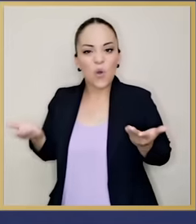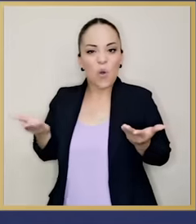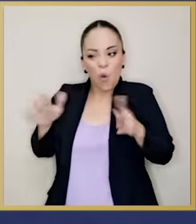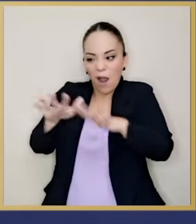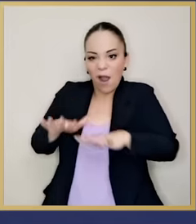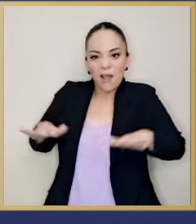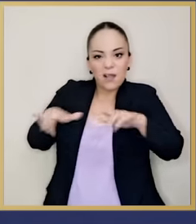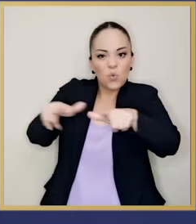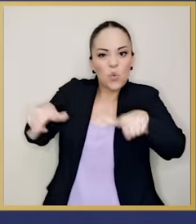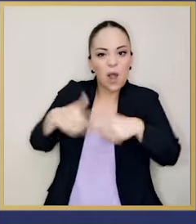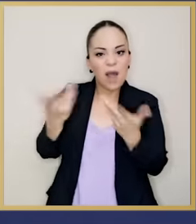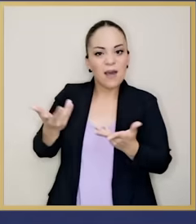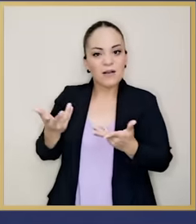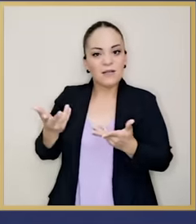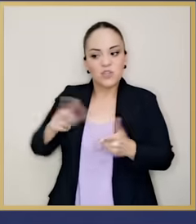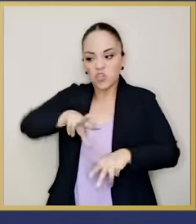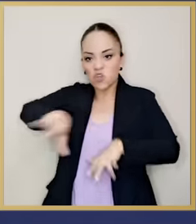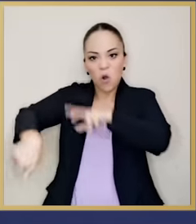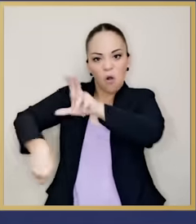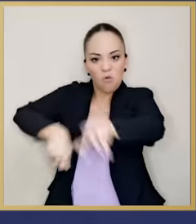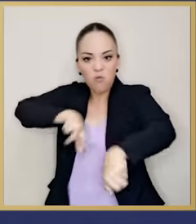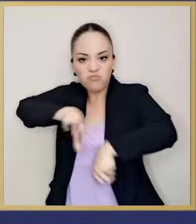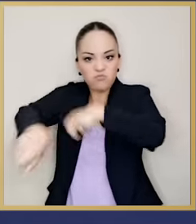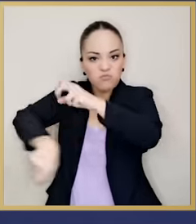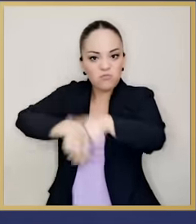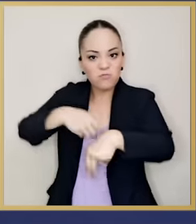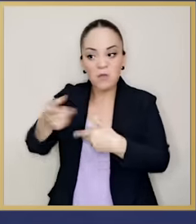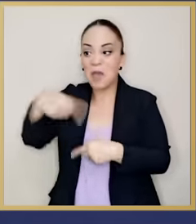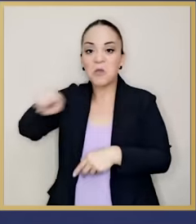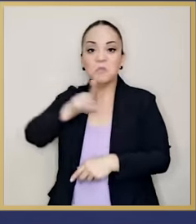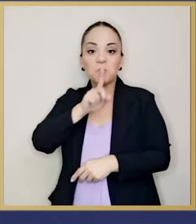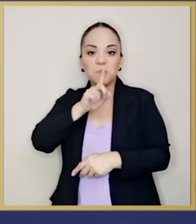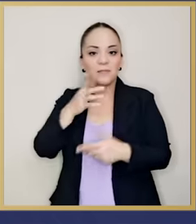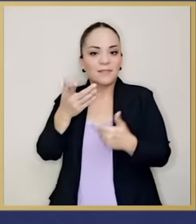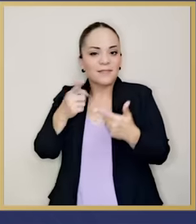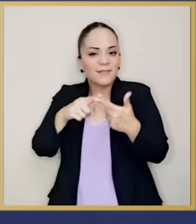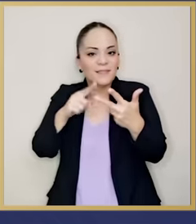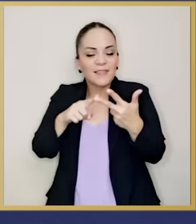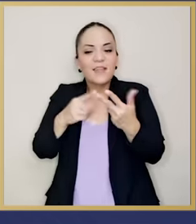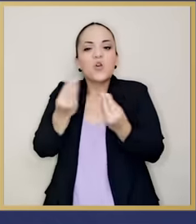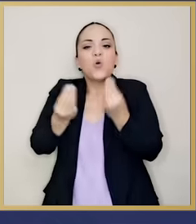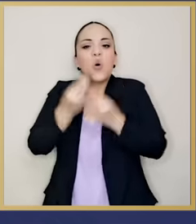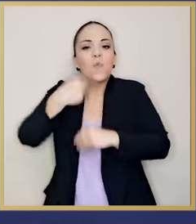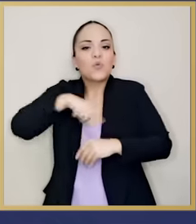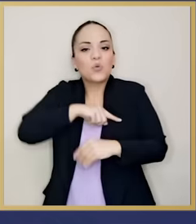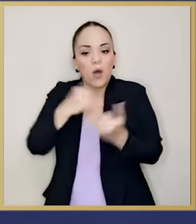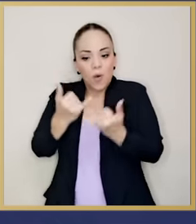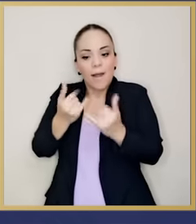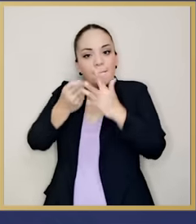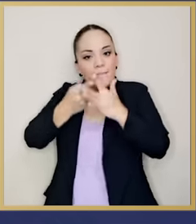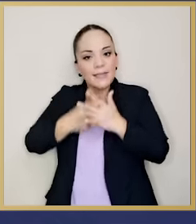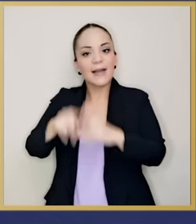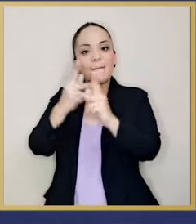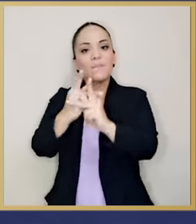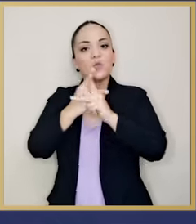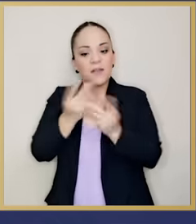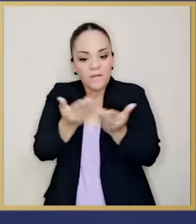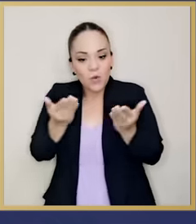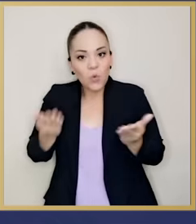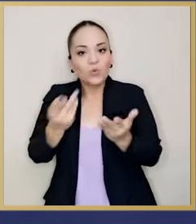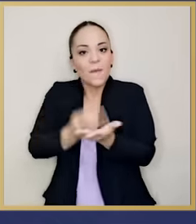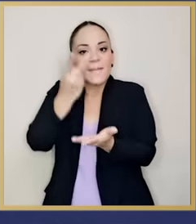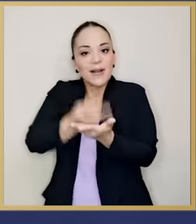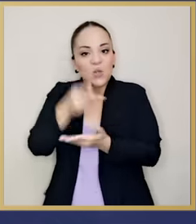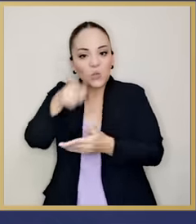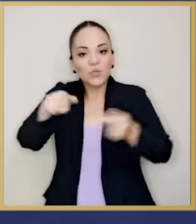a cielo abierto y al robo a vista y paciencia de todos? ¿Cómo vamos a ya empezar a proteger los recursos